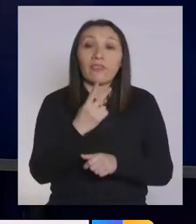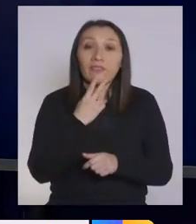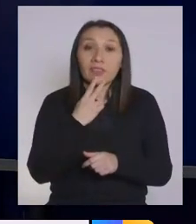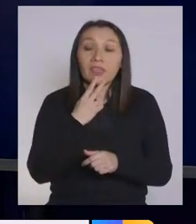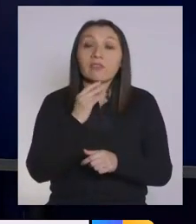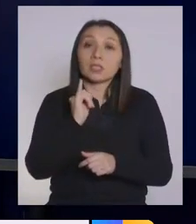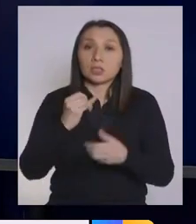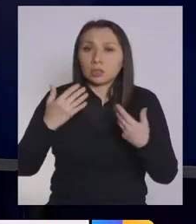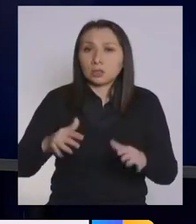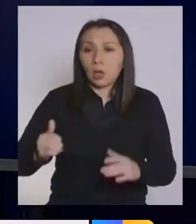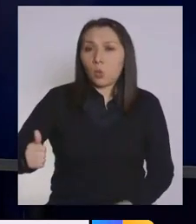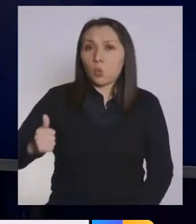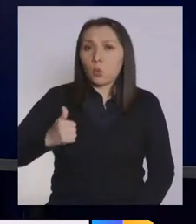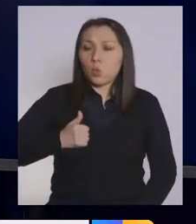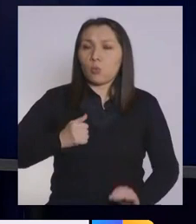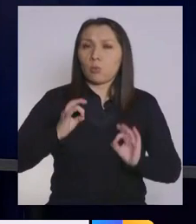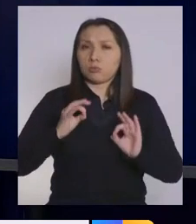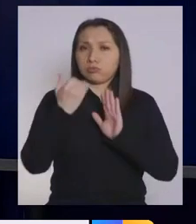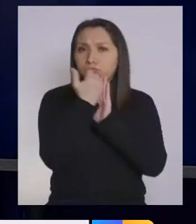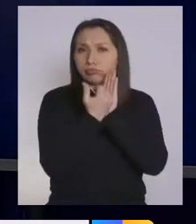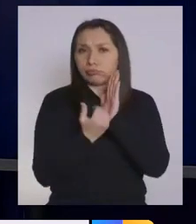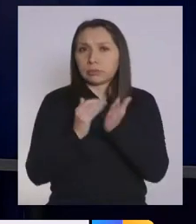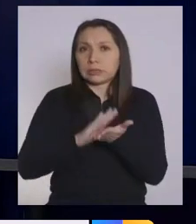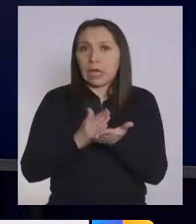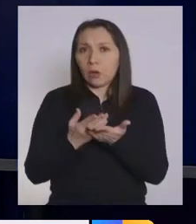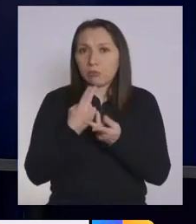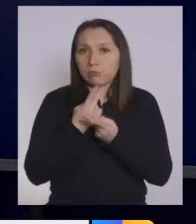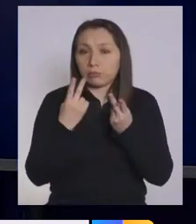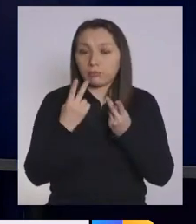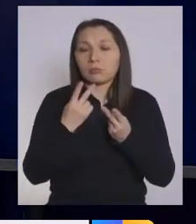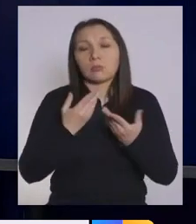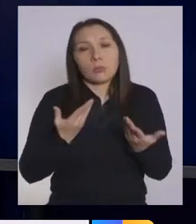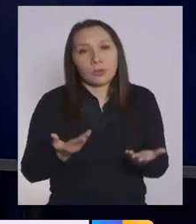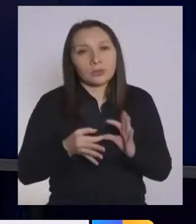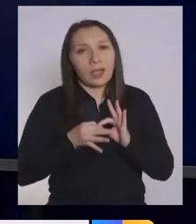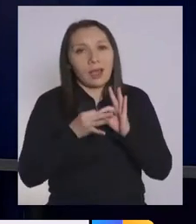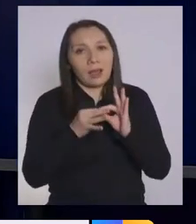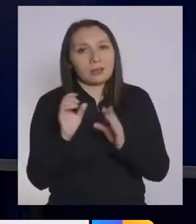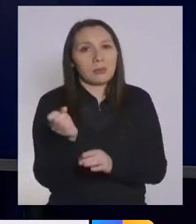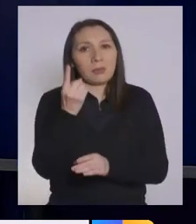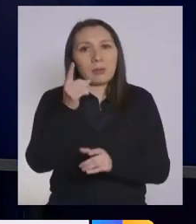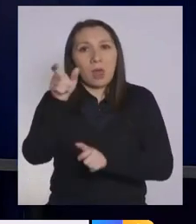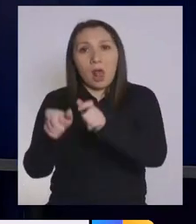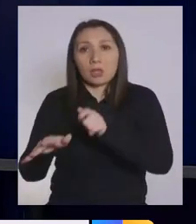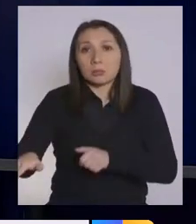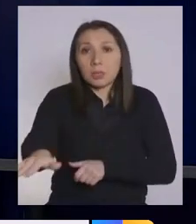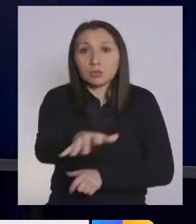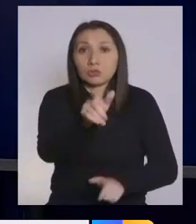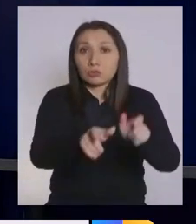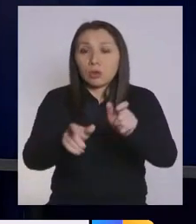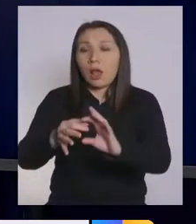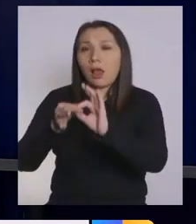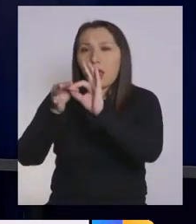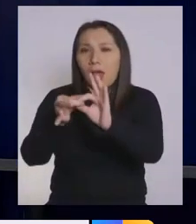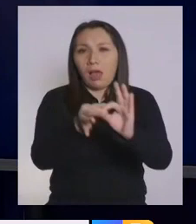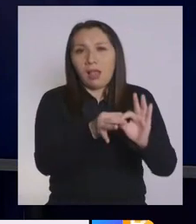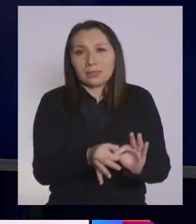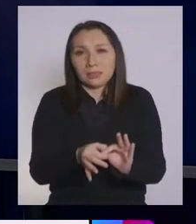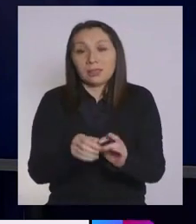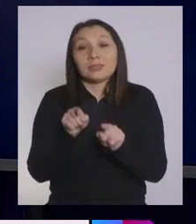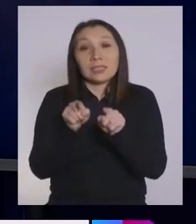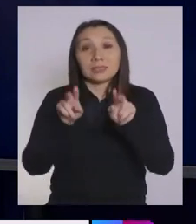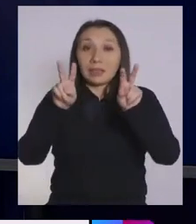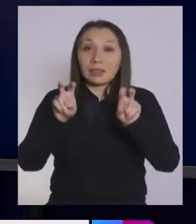que sí ha cumplido estrictamente los protocolos sanitarios. Por eso queremos agradecerle primero que todo a la población y junto con eso,